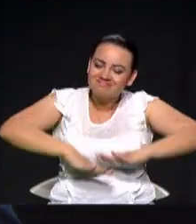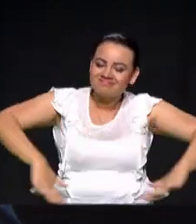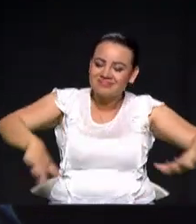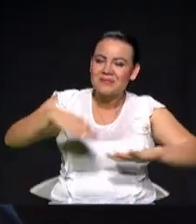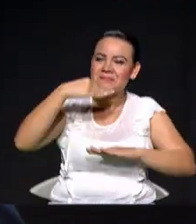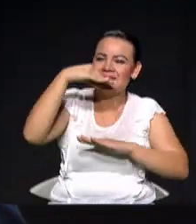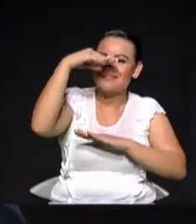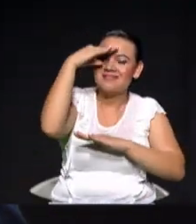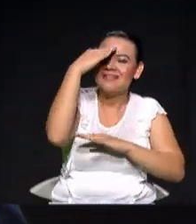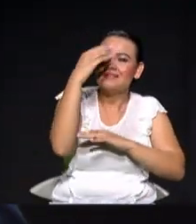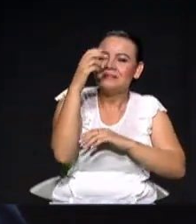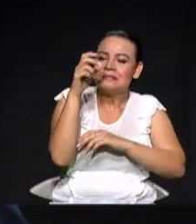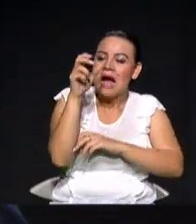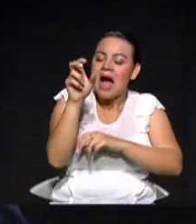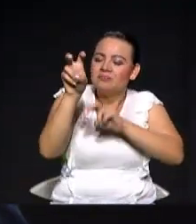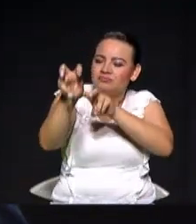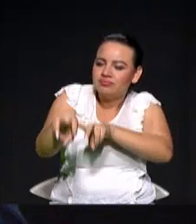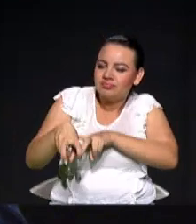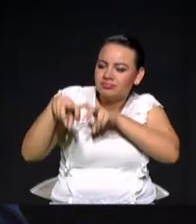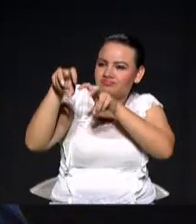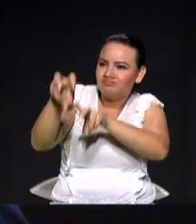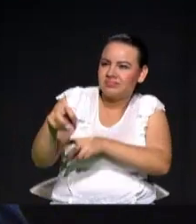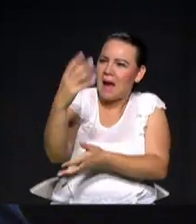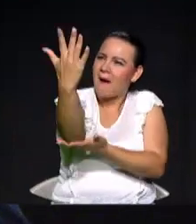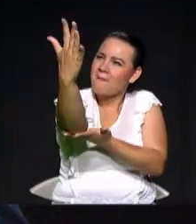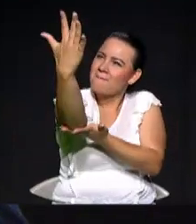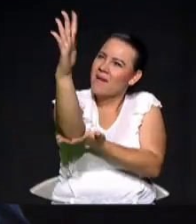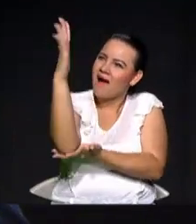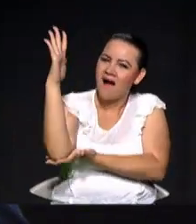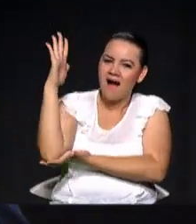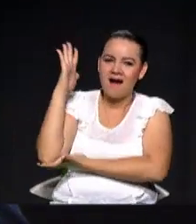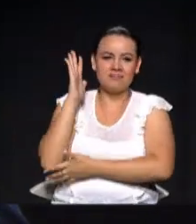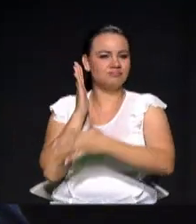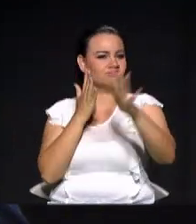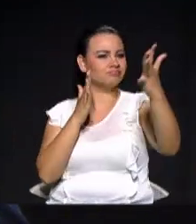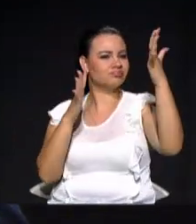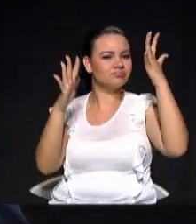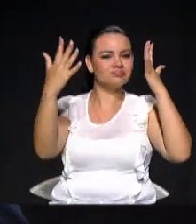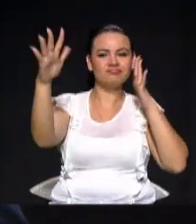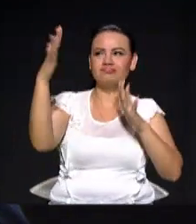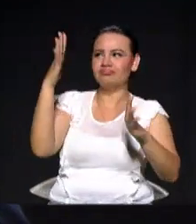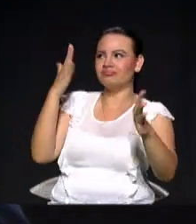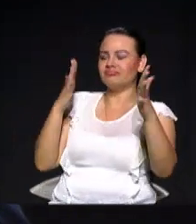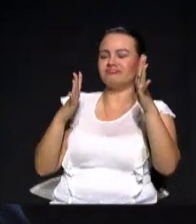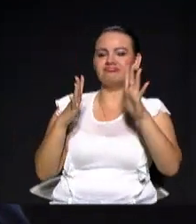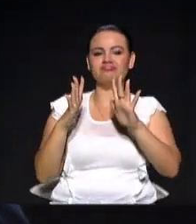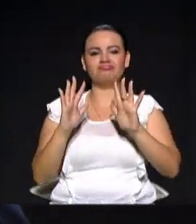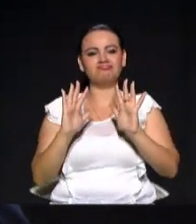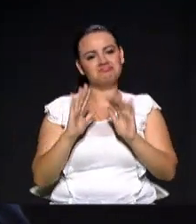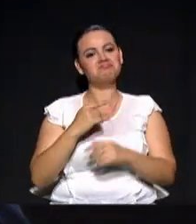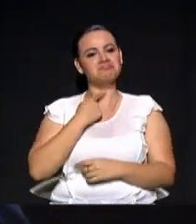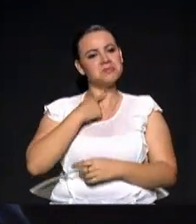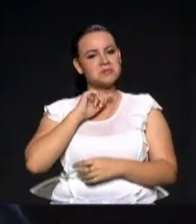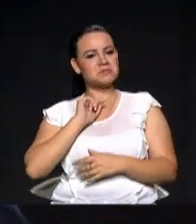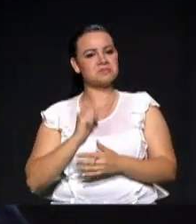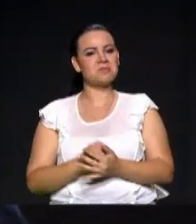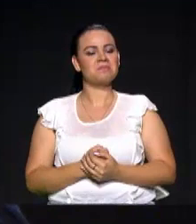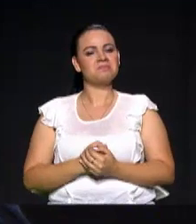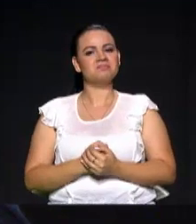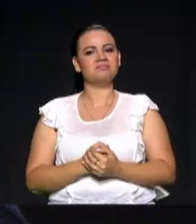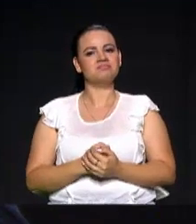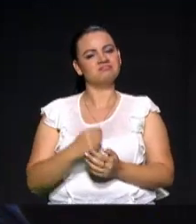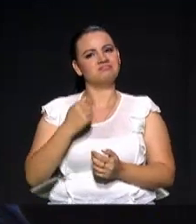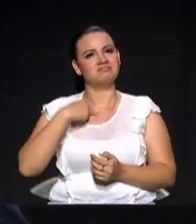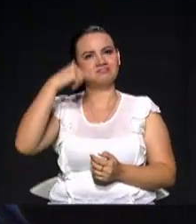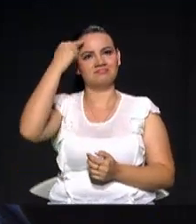ecológica. Creo que nos encontramos ampliamente en ese tema porque qué bueno poder recuperar a